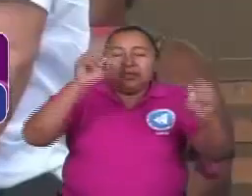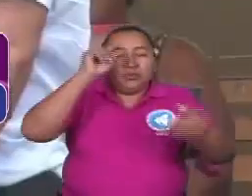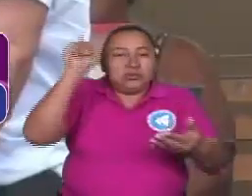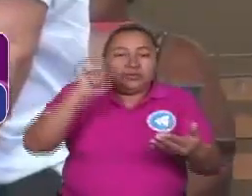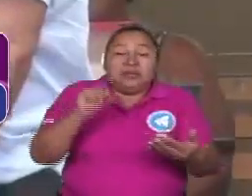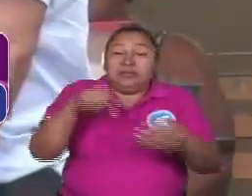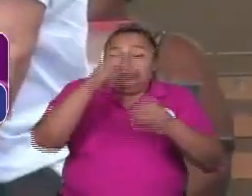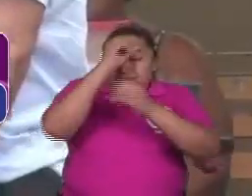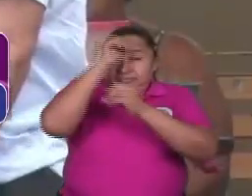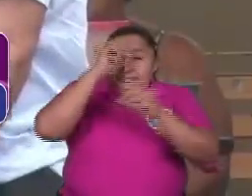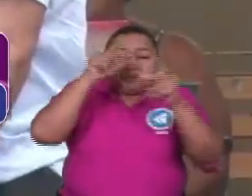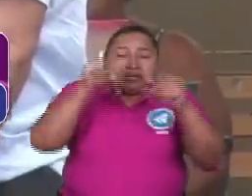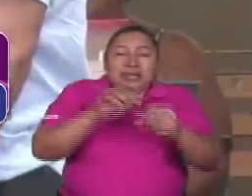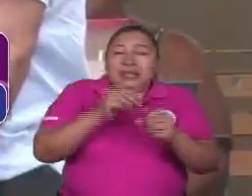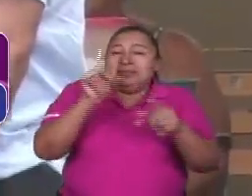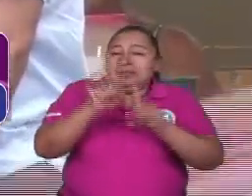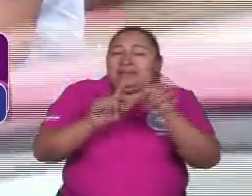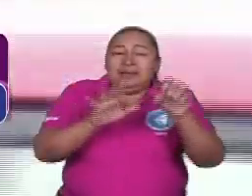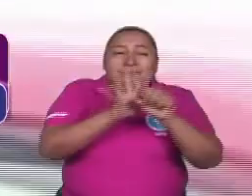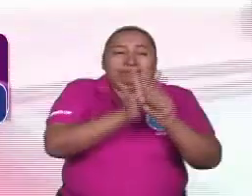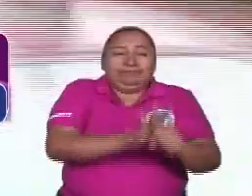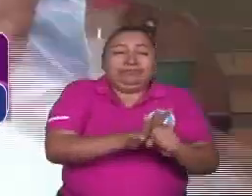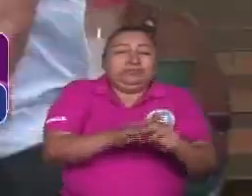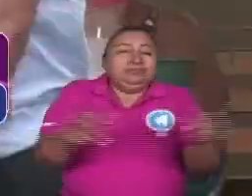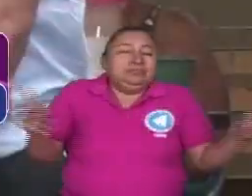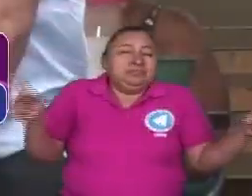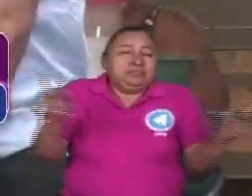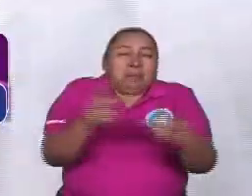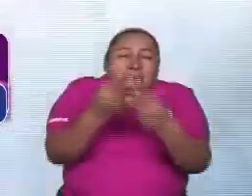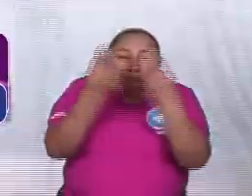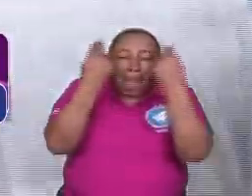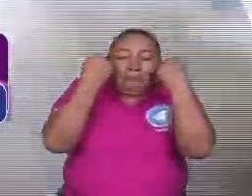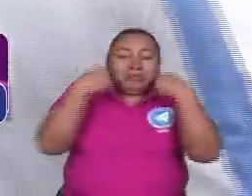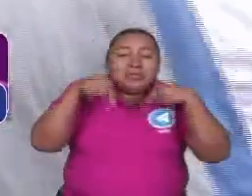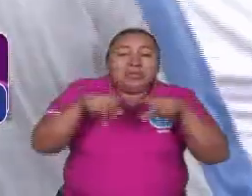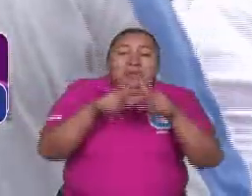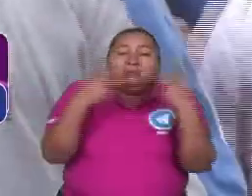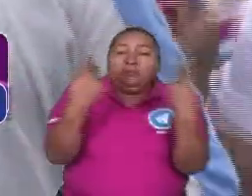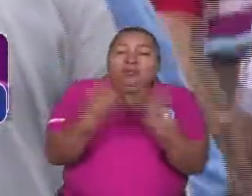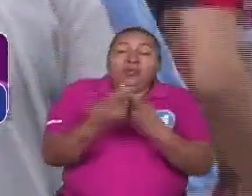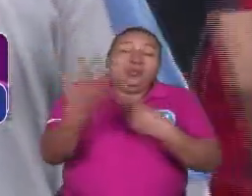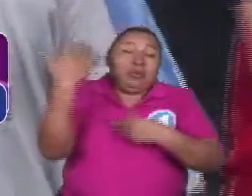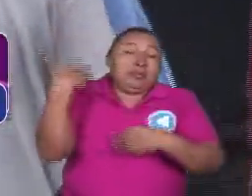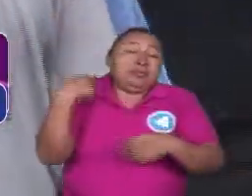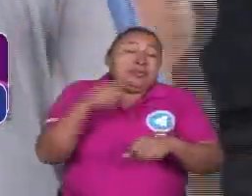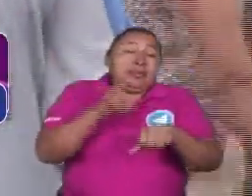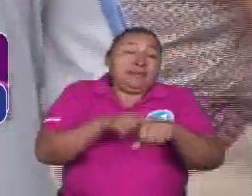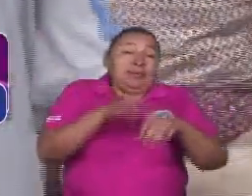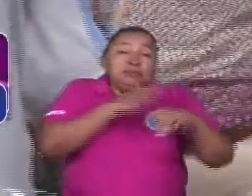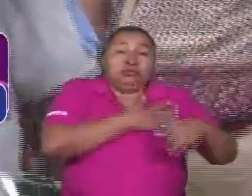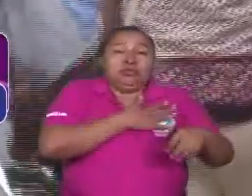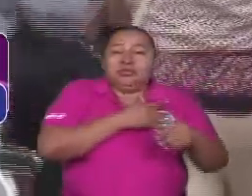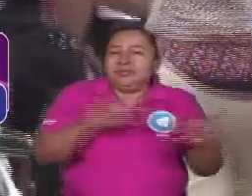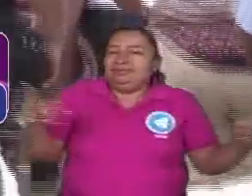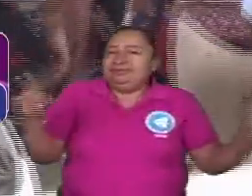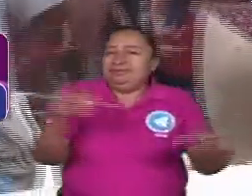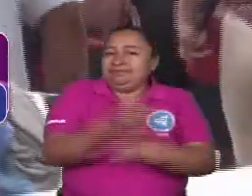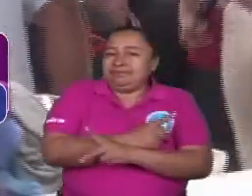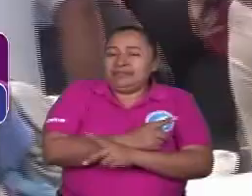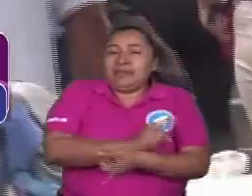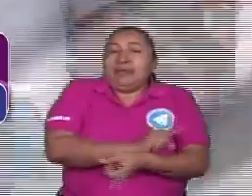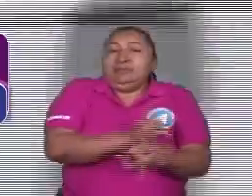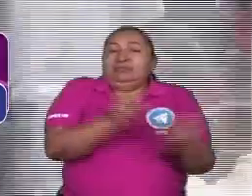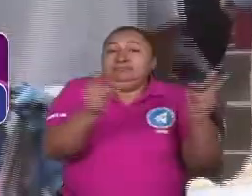nivel de exclusión era brutal, pues el nivel de humillación que tenía este país y este pueblo en tiempos de la dictadura es brutal. Con la revolución